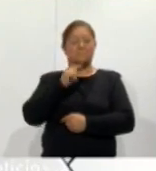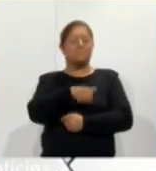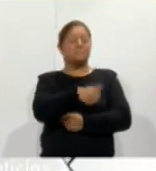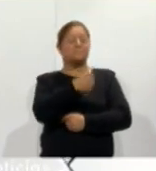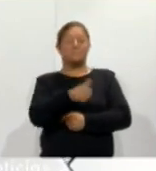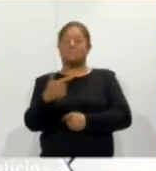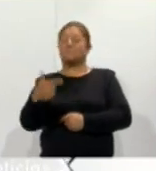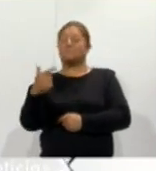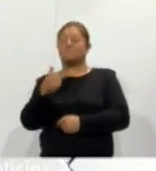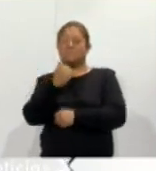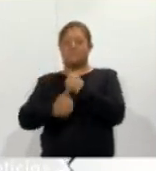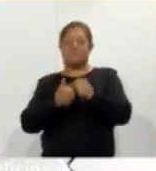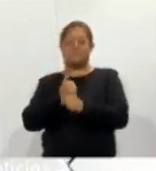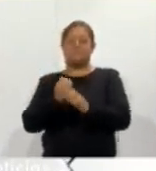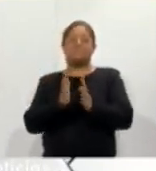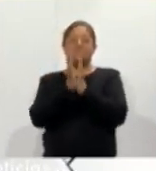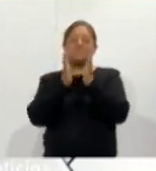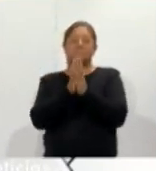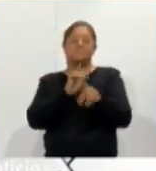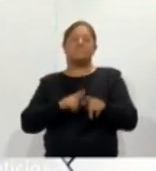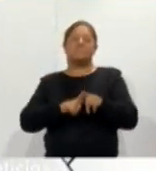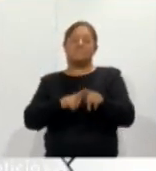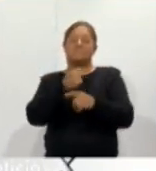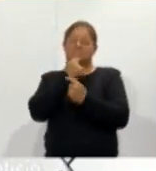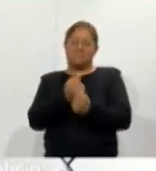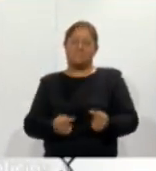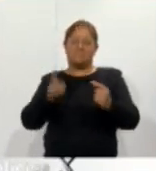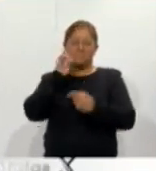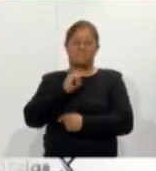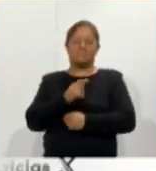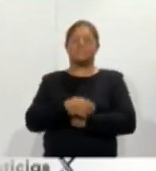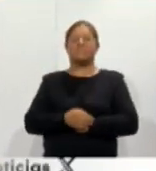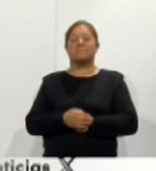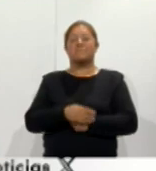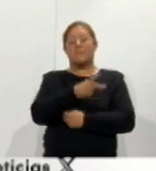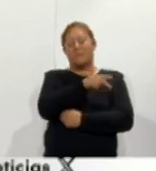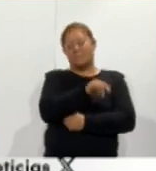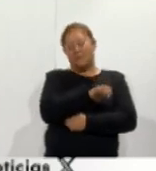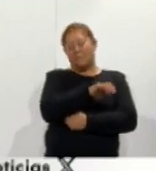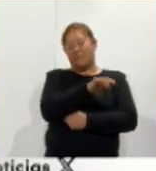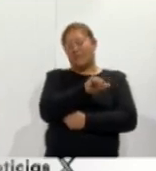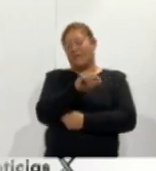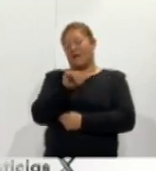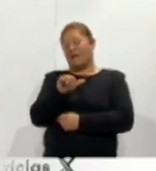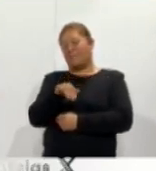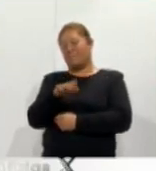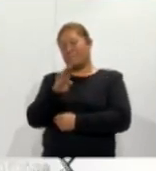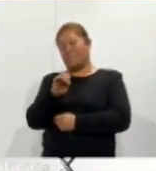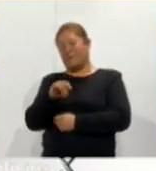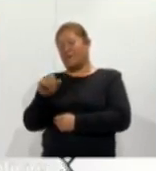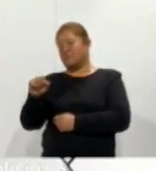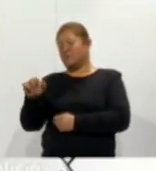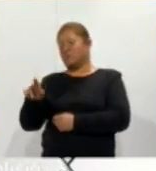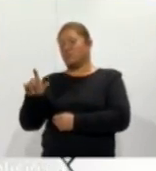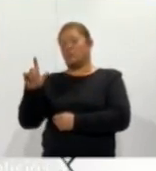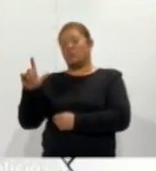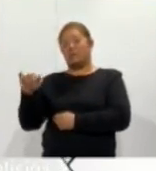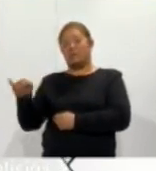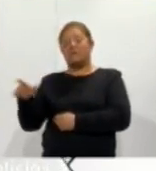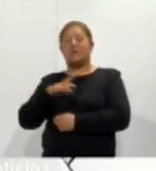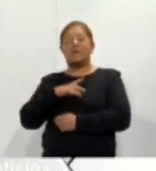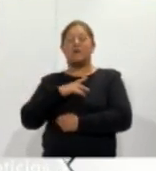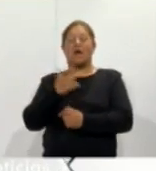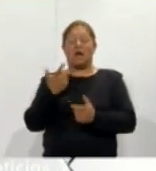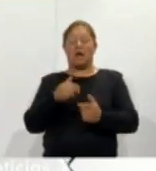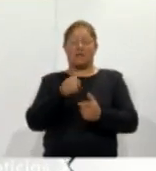años participan de manera activa tres niñas Pamela Angie Surit que se desempeñan como primera base jardinera central y derecha